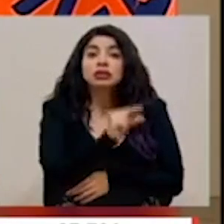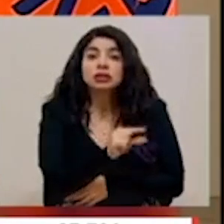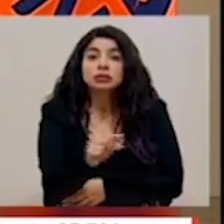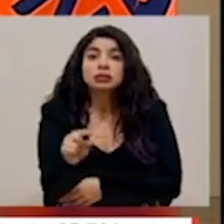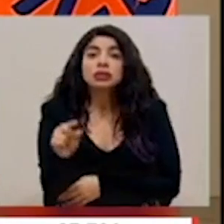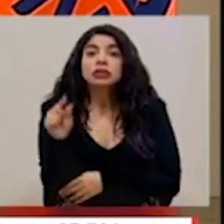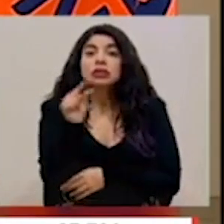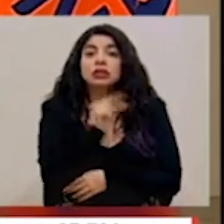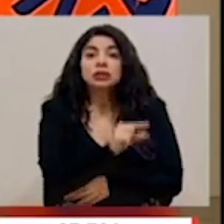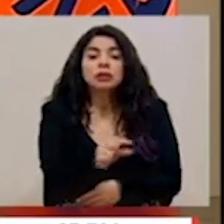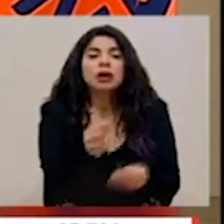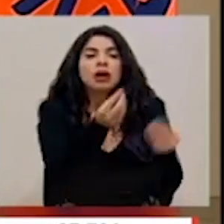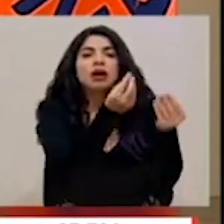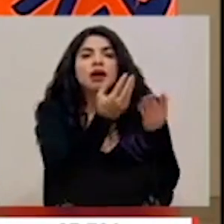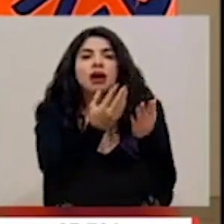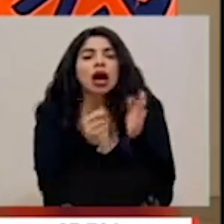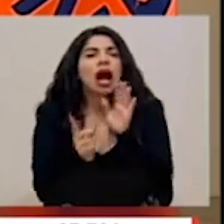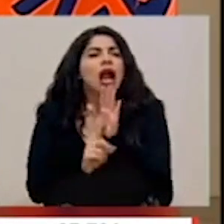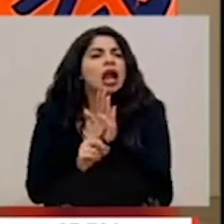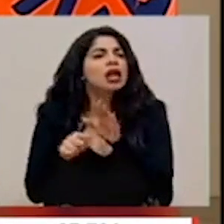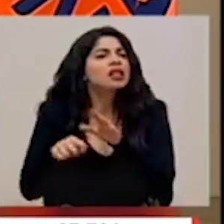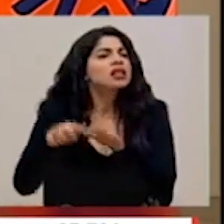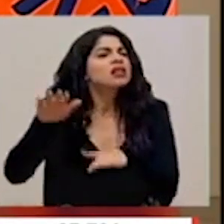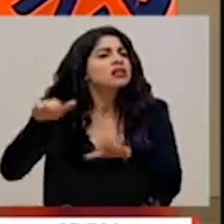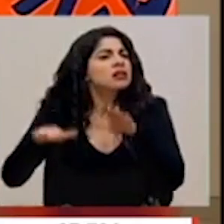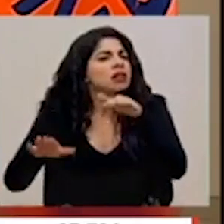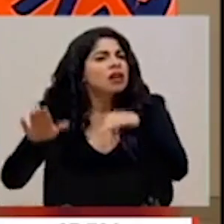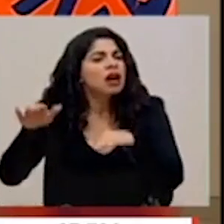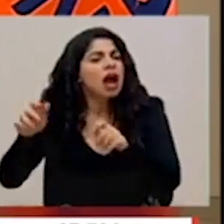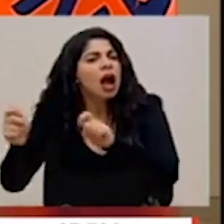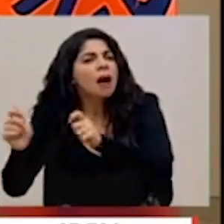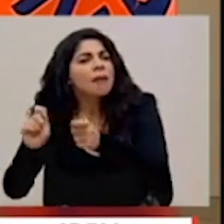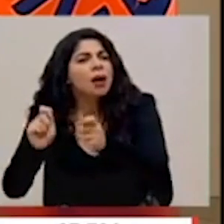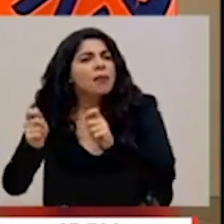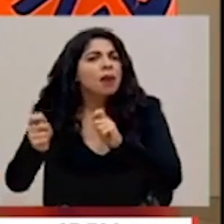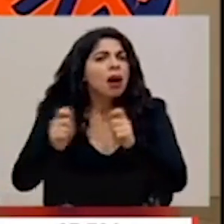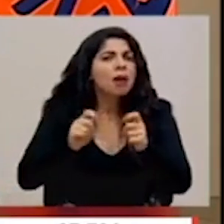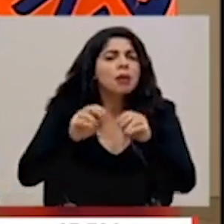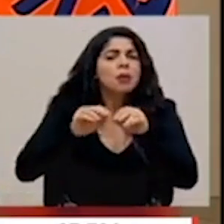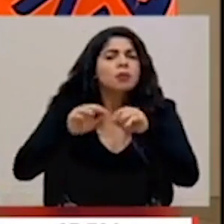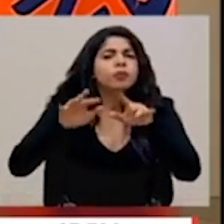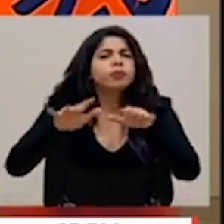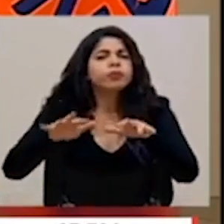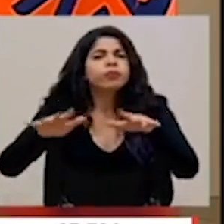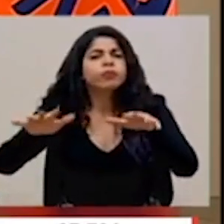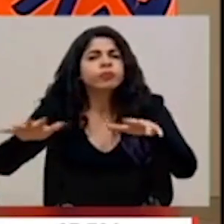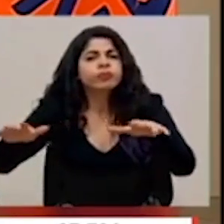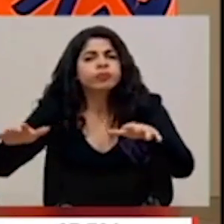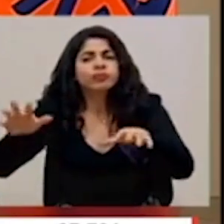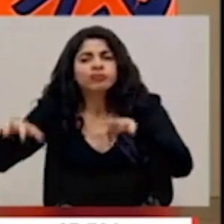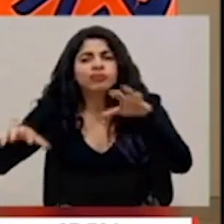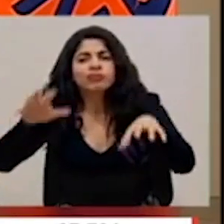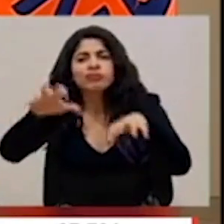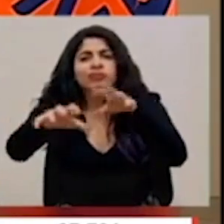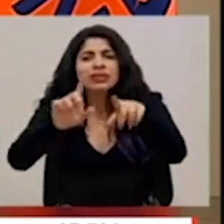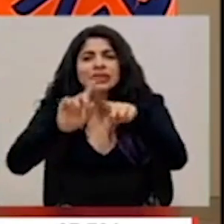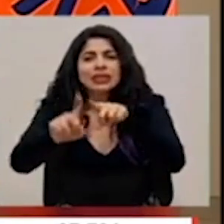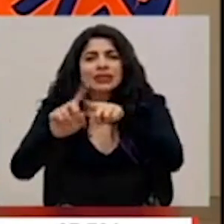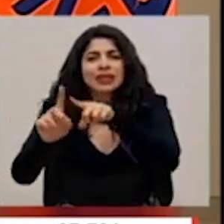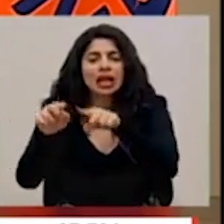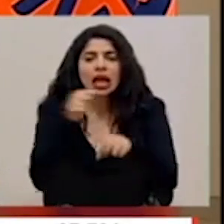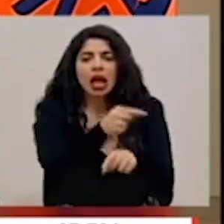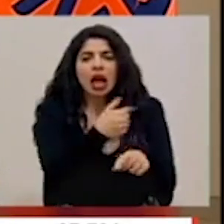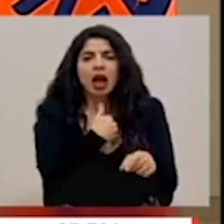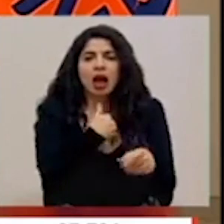detalle de las alertas y cómo se está comportando la transmisión, los contagios en diferentes cantones del país.